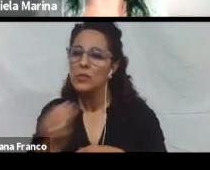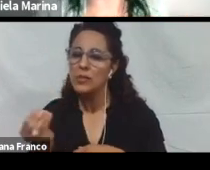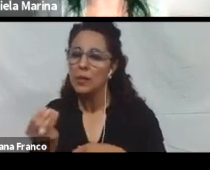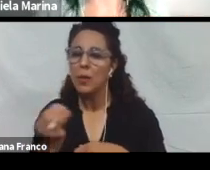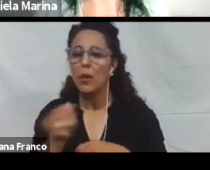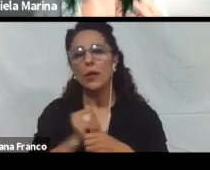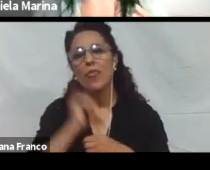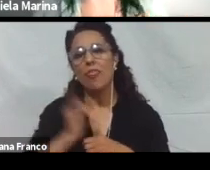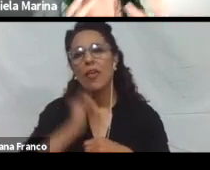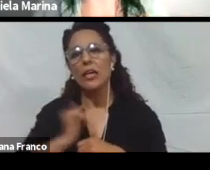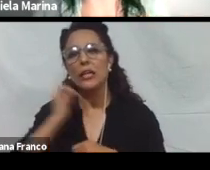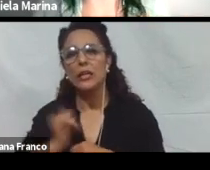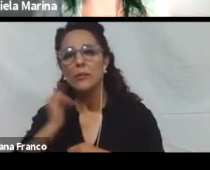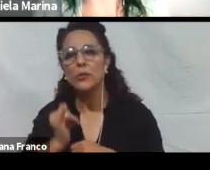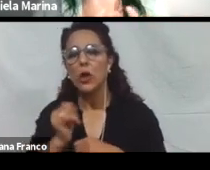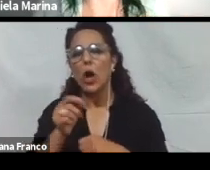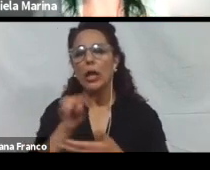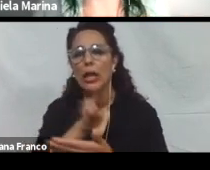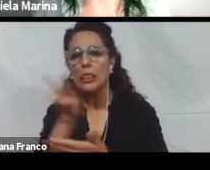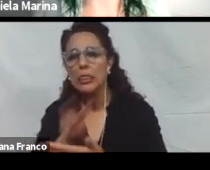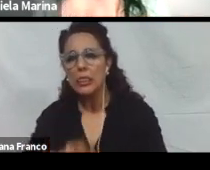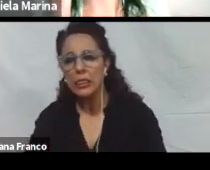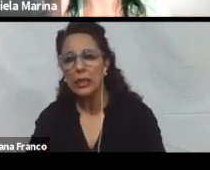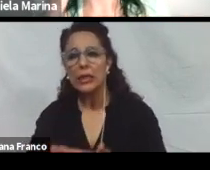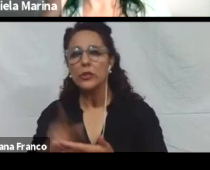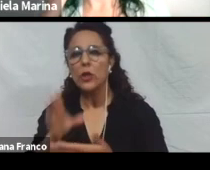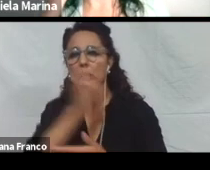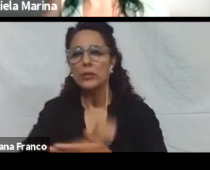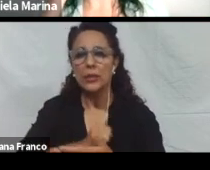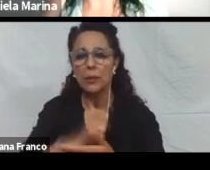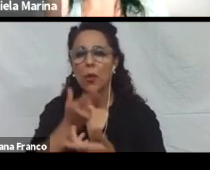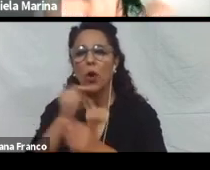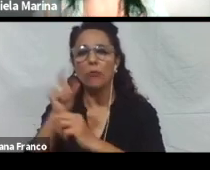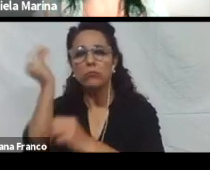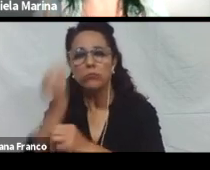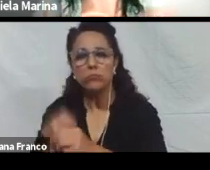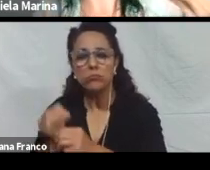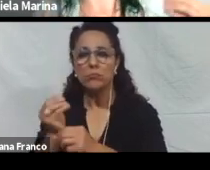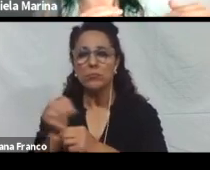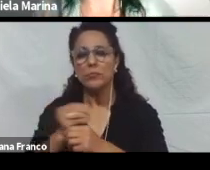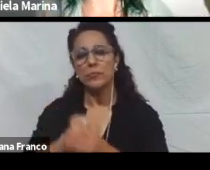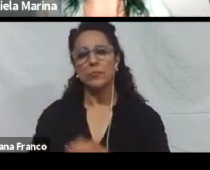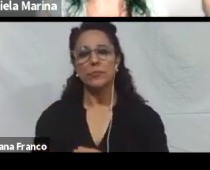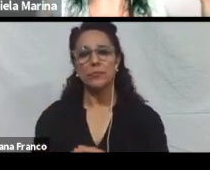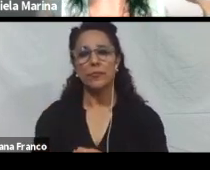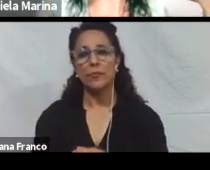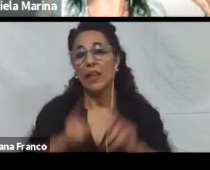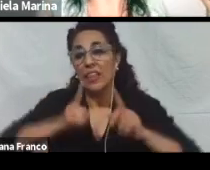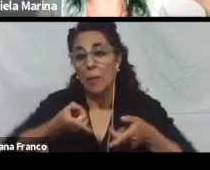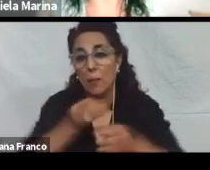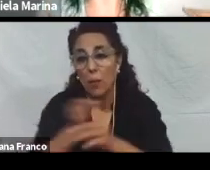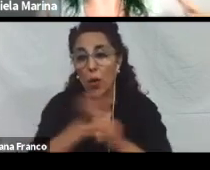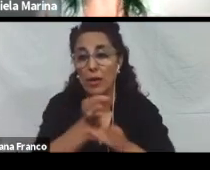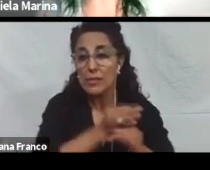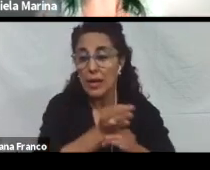en textos de los símbolos gráficos que estamos presentando. También podemos enseñar previamente esos símbolos